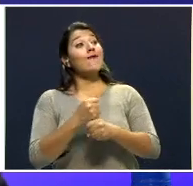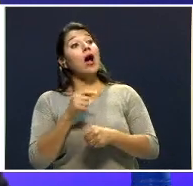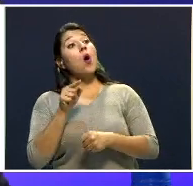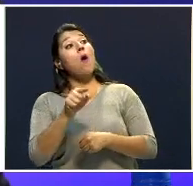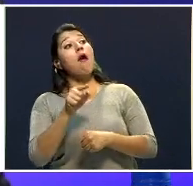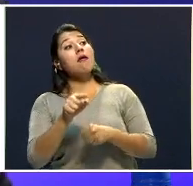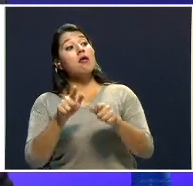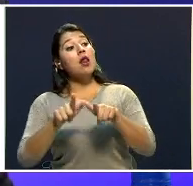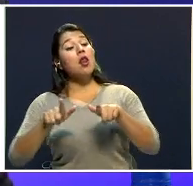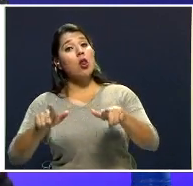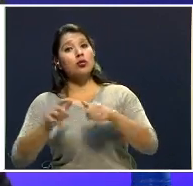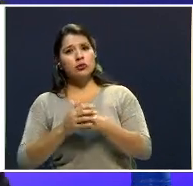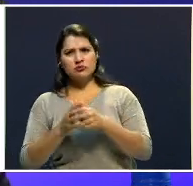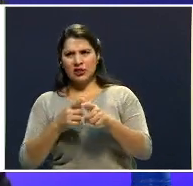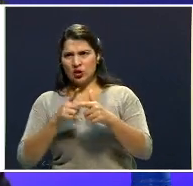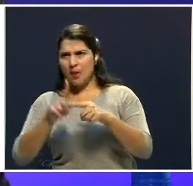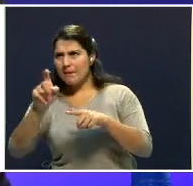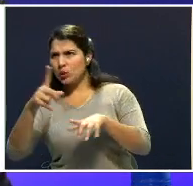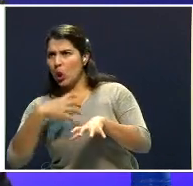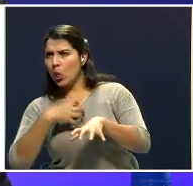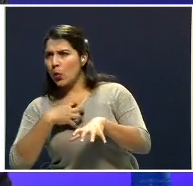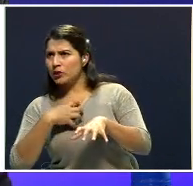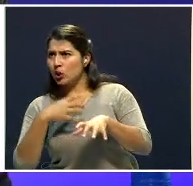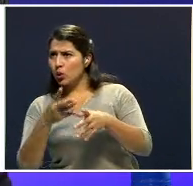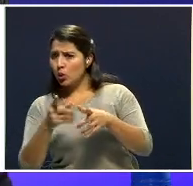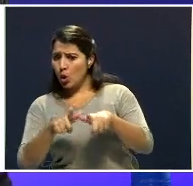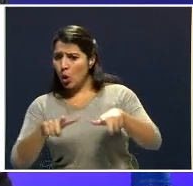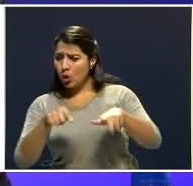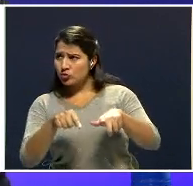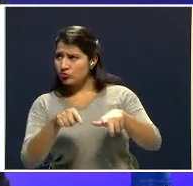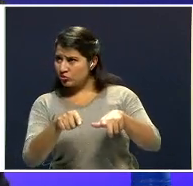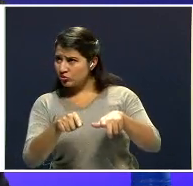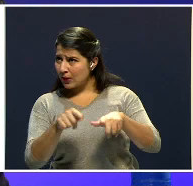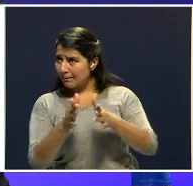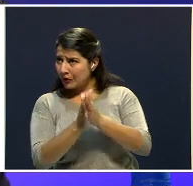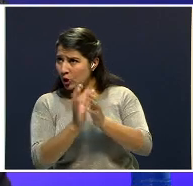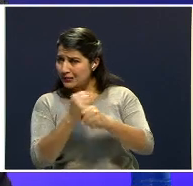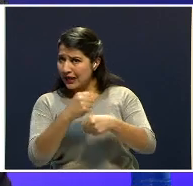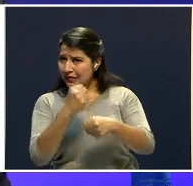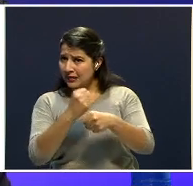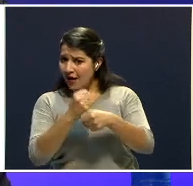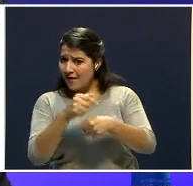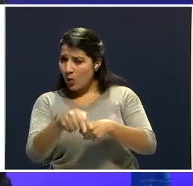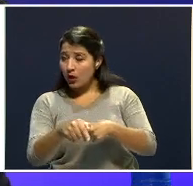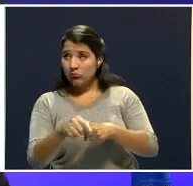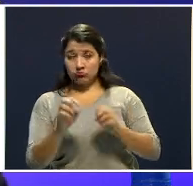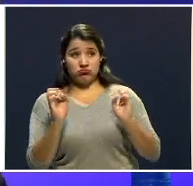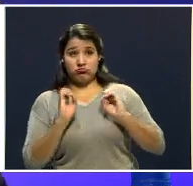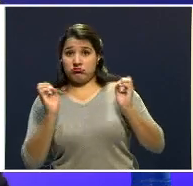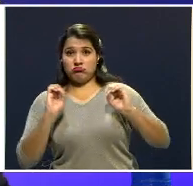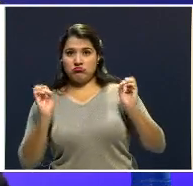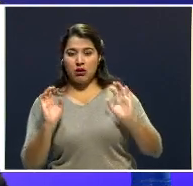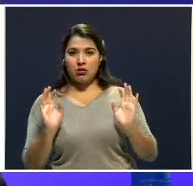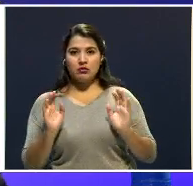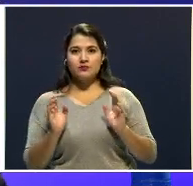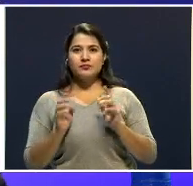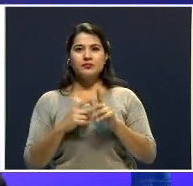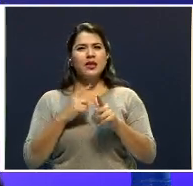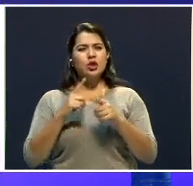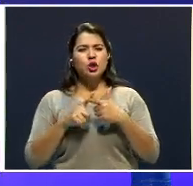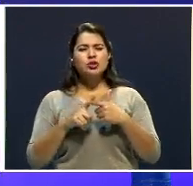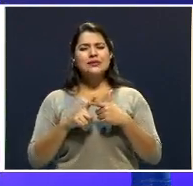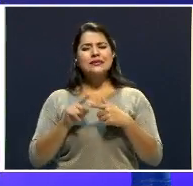señor estaba, o vivía, prácticamente a 25 metros de la casa de